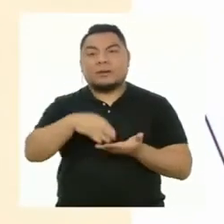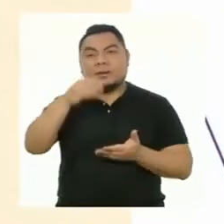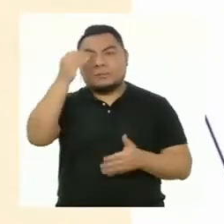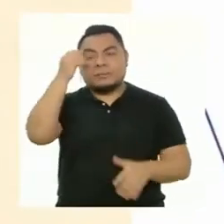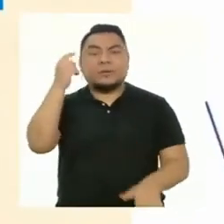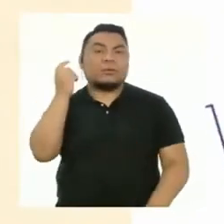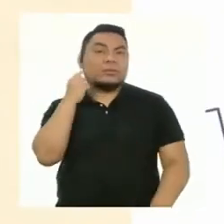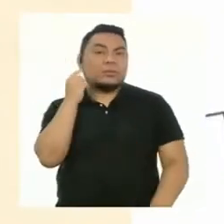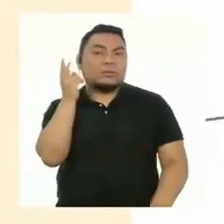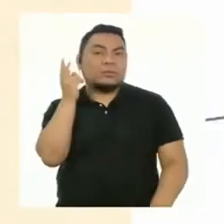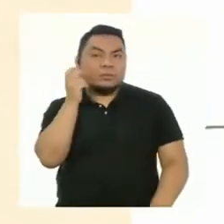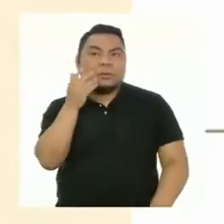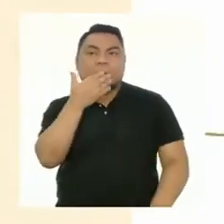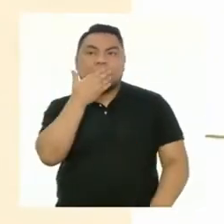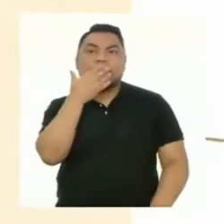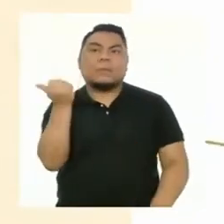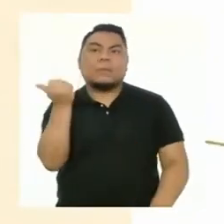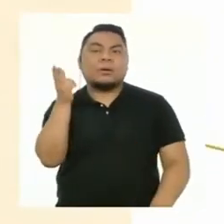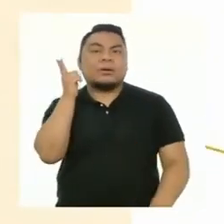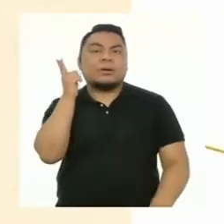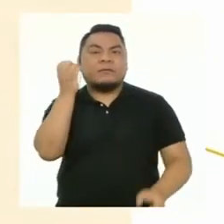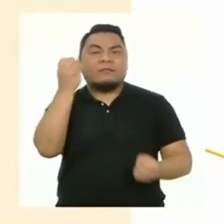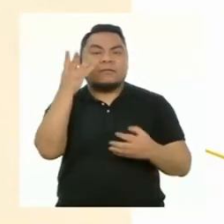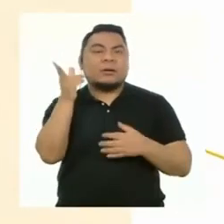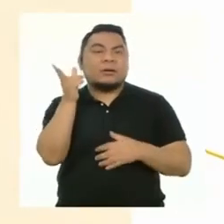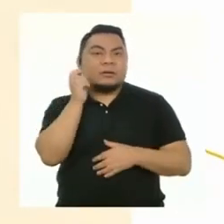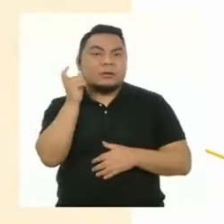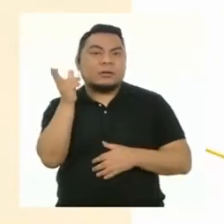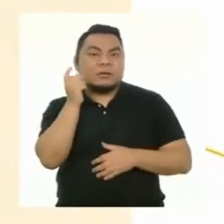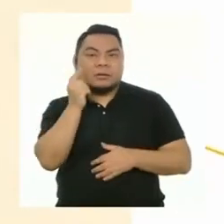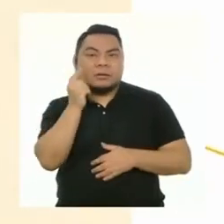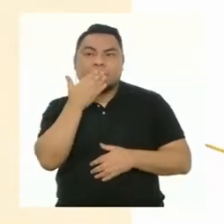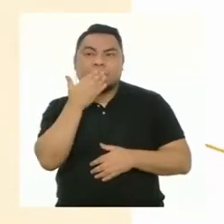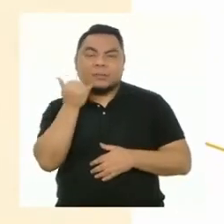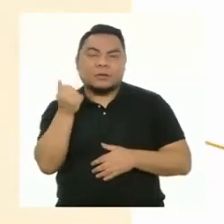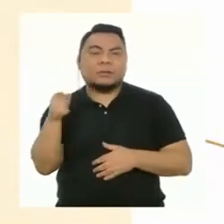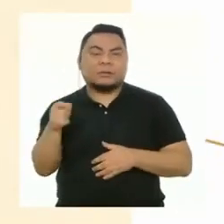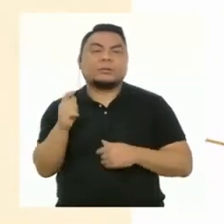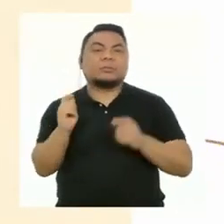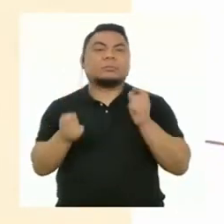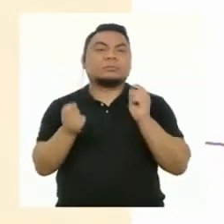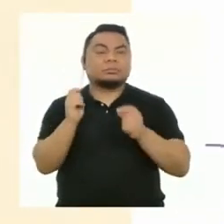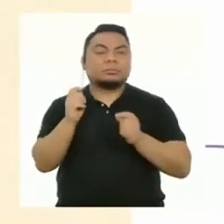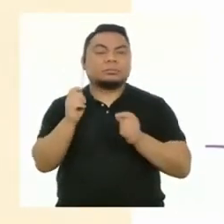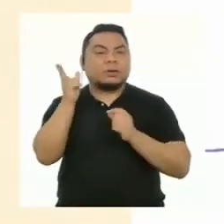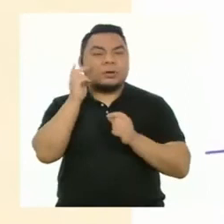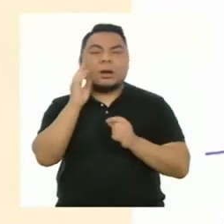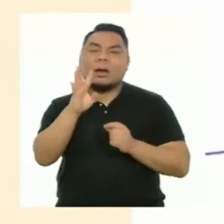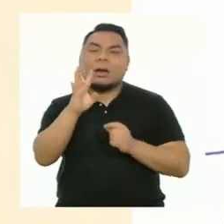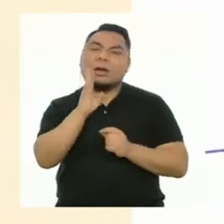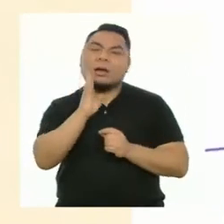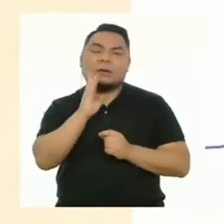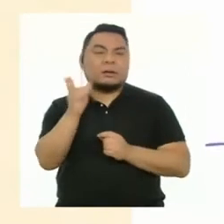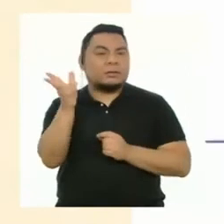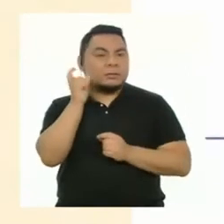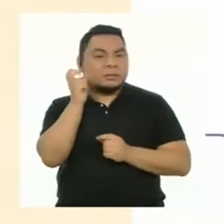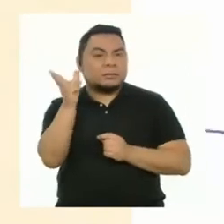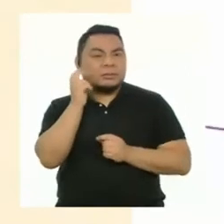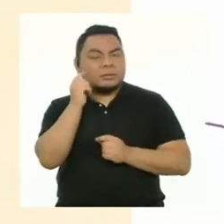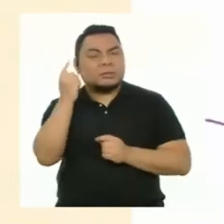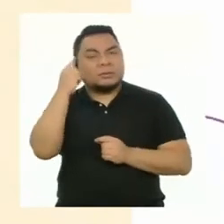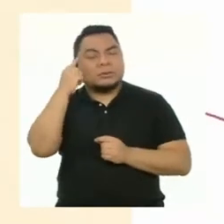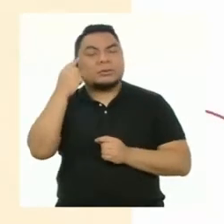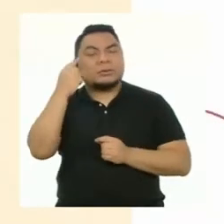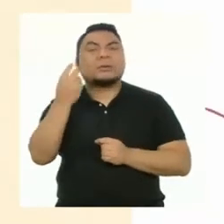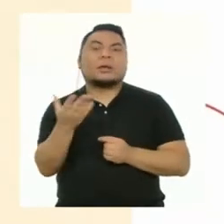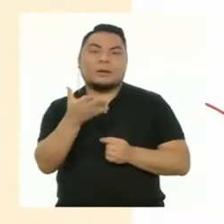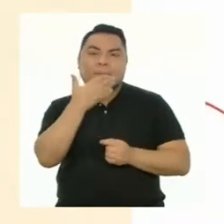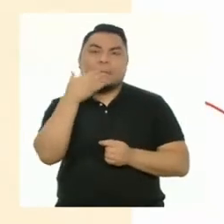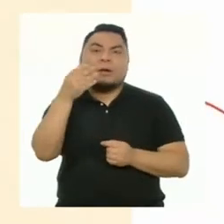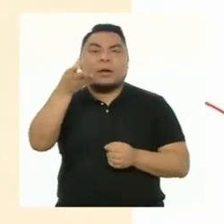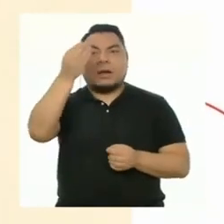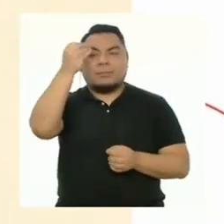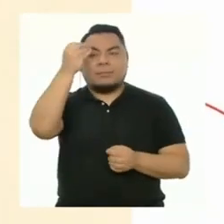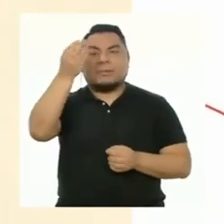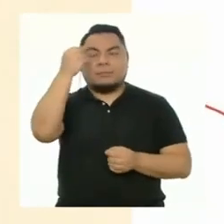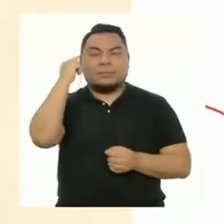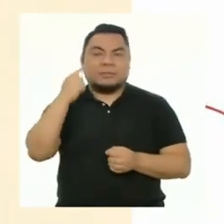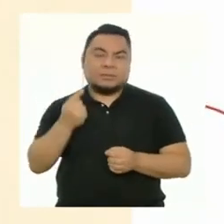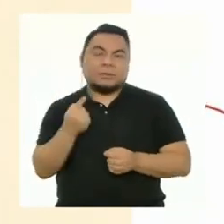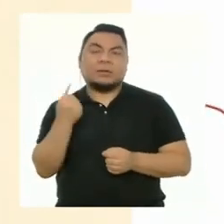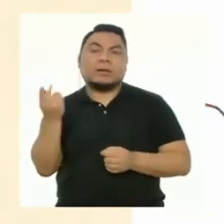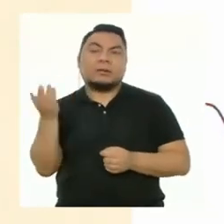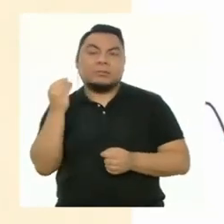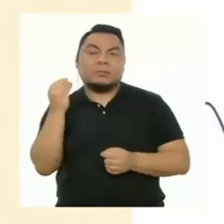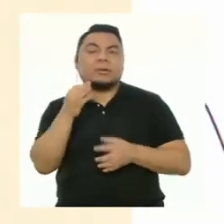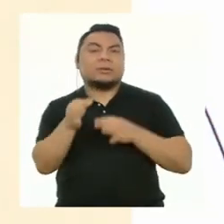aprendizaje auditivo asimilan mejor la información que pueden oír o escuchar. Y cuando pueden hablar y explicar de esa información